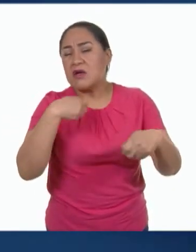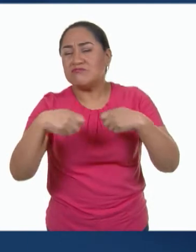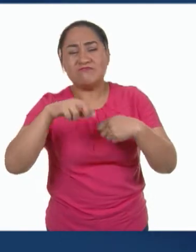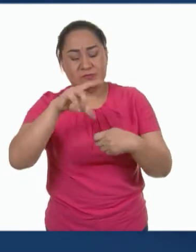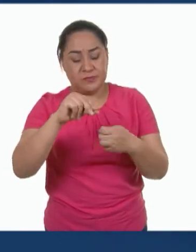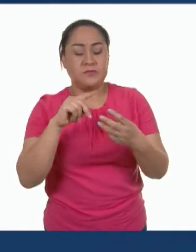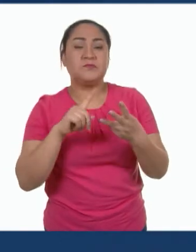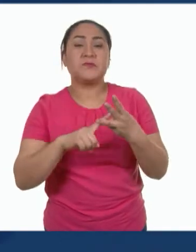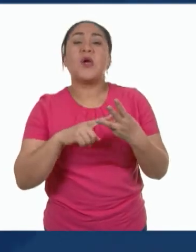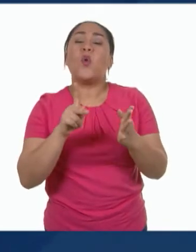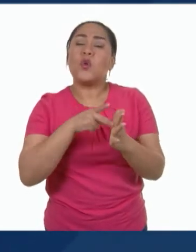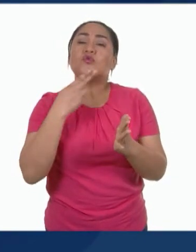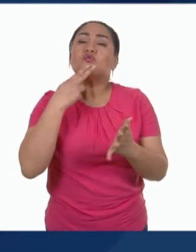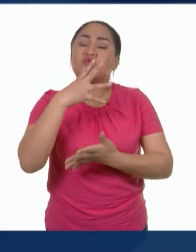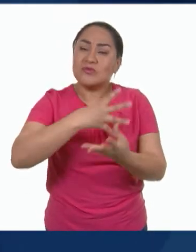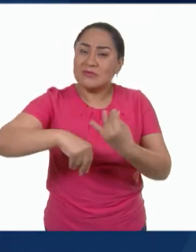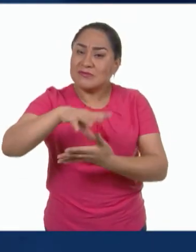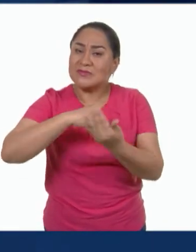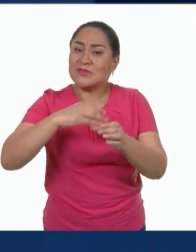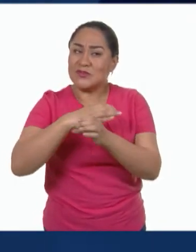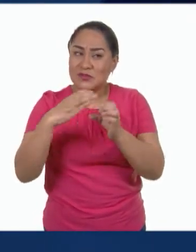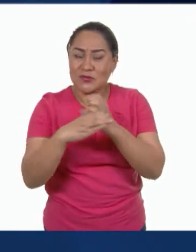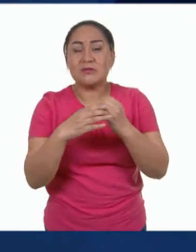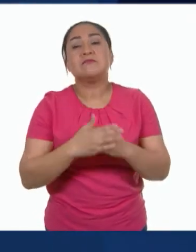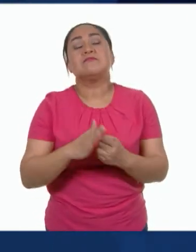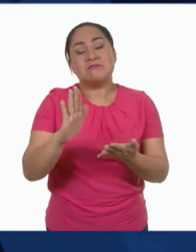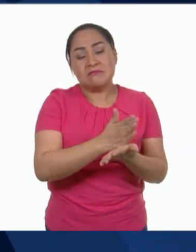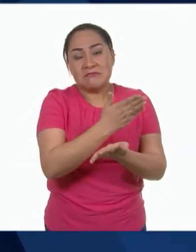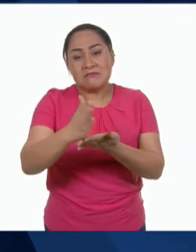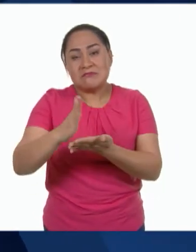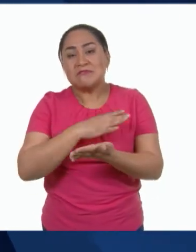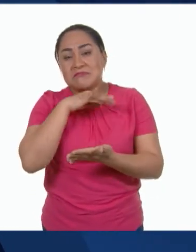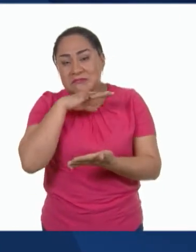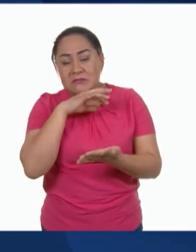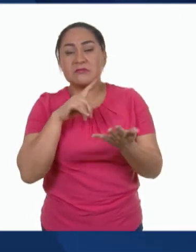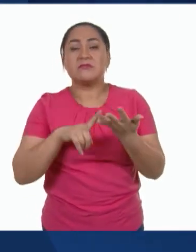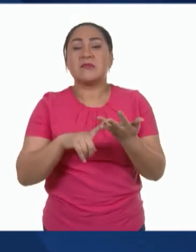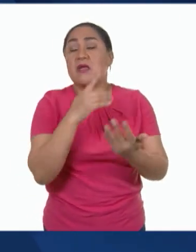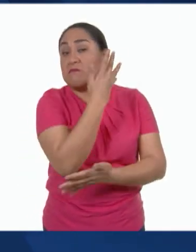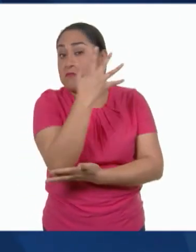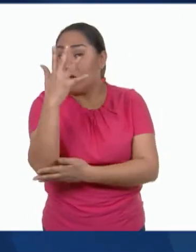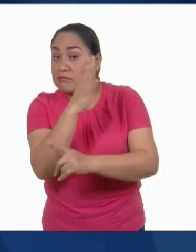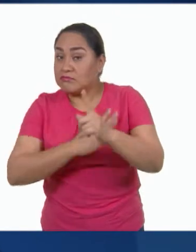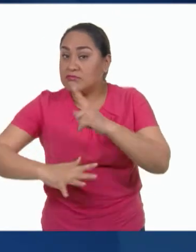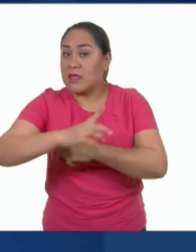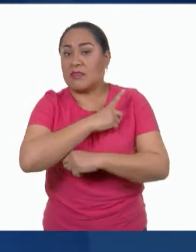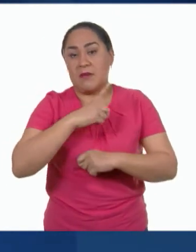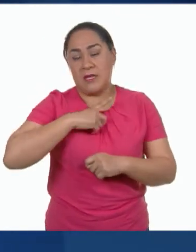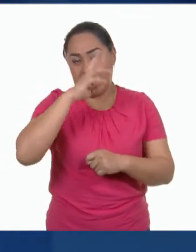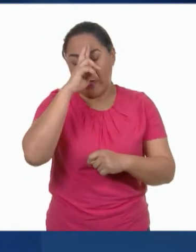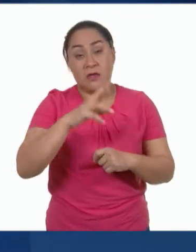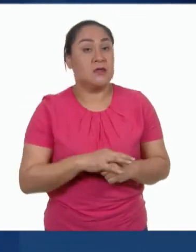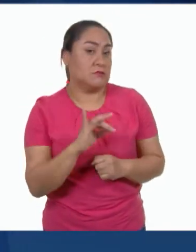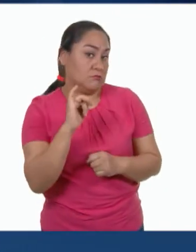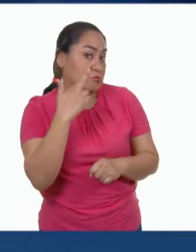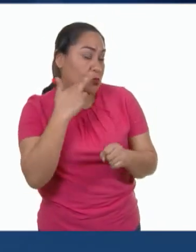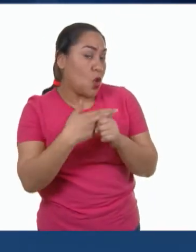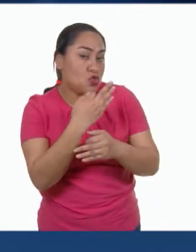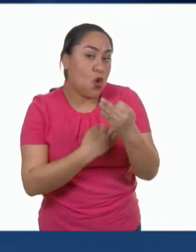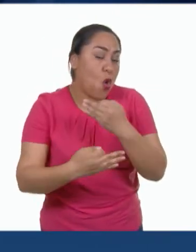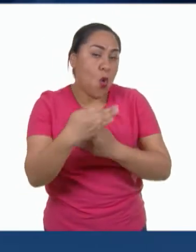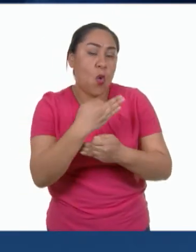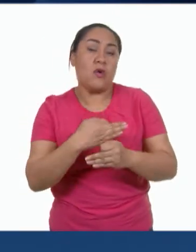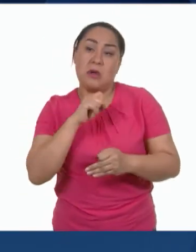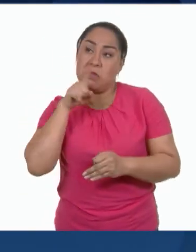reutilizar, reciclar los residuos y respetar al medio ambiente. Sí es una responsabilidad compartida. Desde las